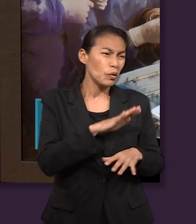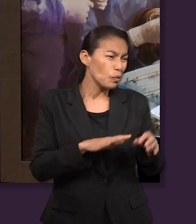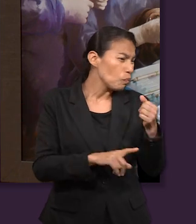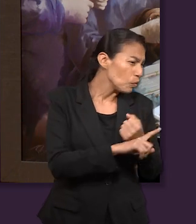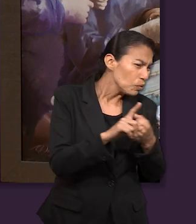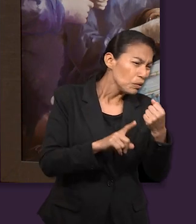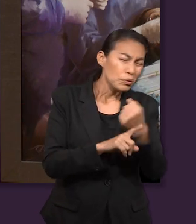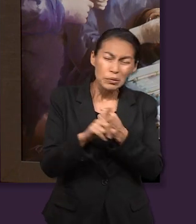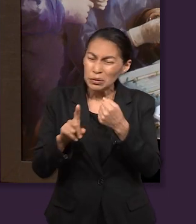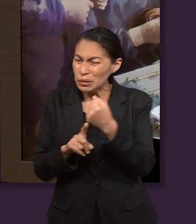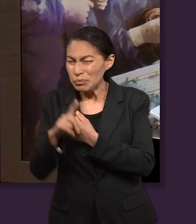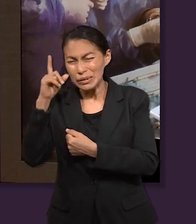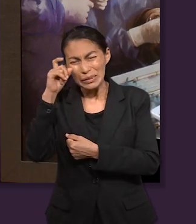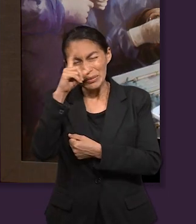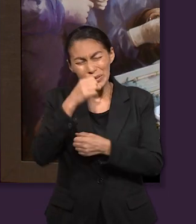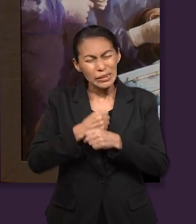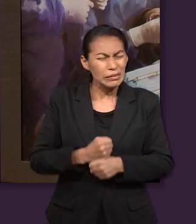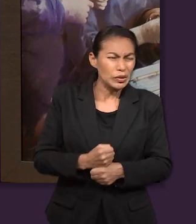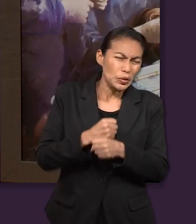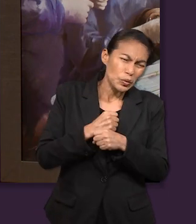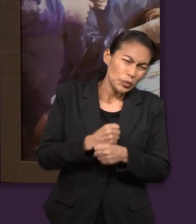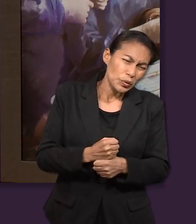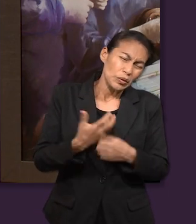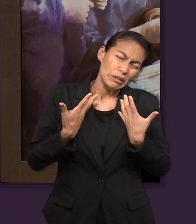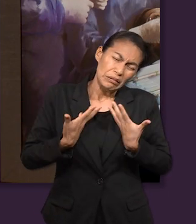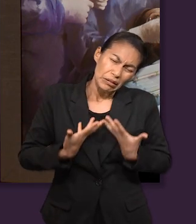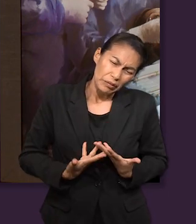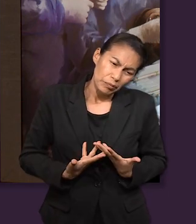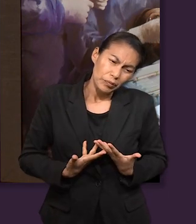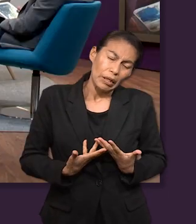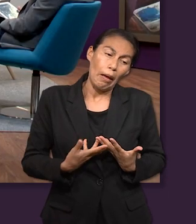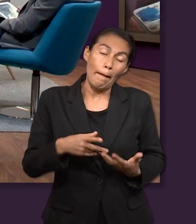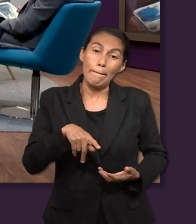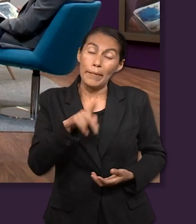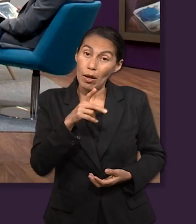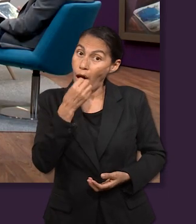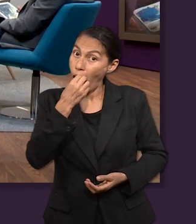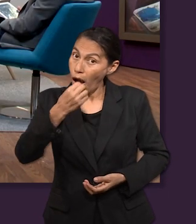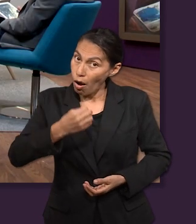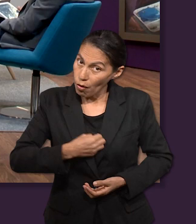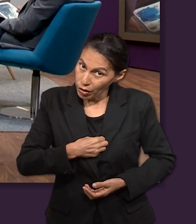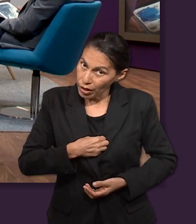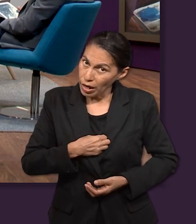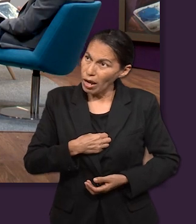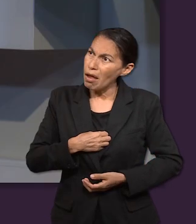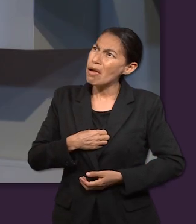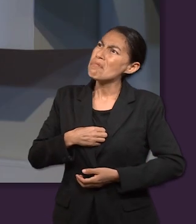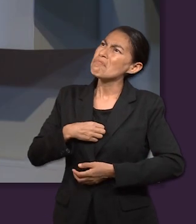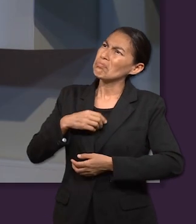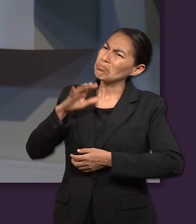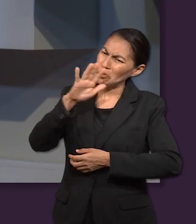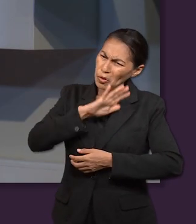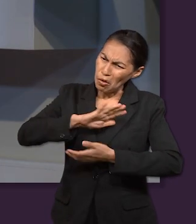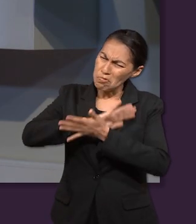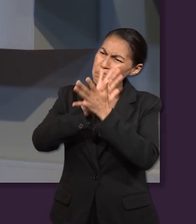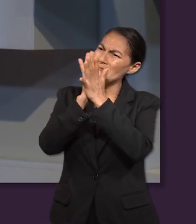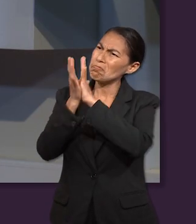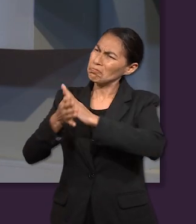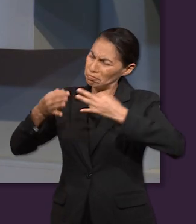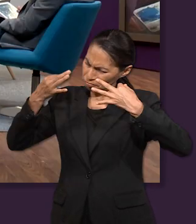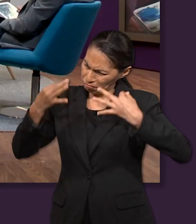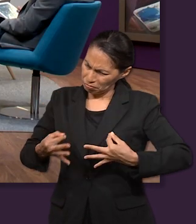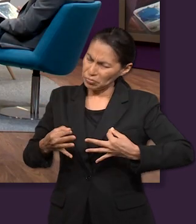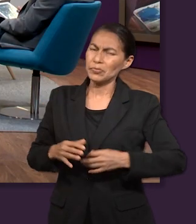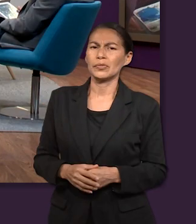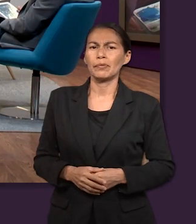están mal y se van poniendo cada vez más. Esa certeza que las cosas van a cambiar mañana. Y si están bien, que van a